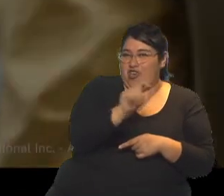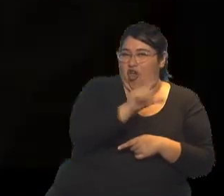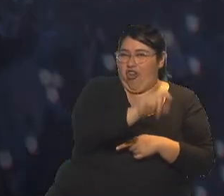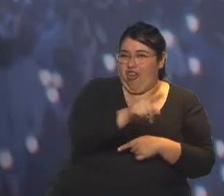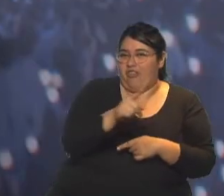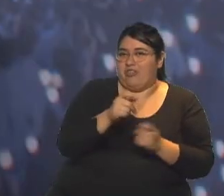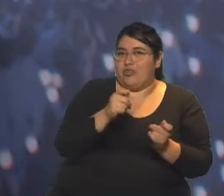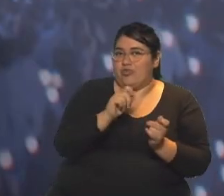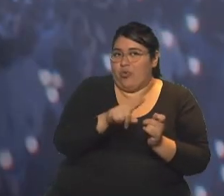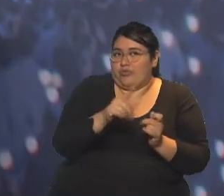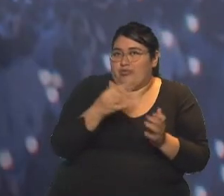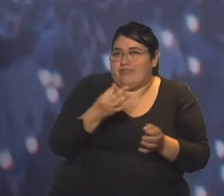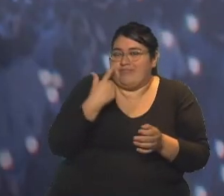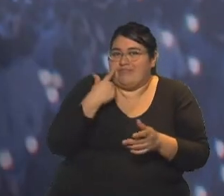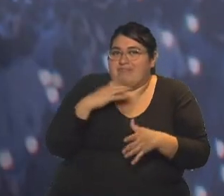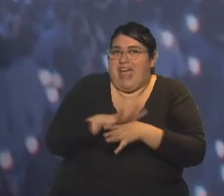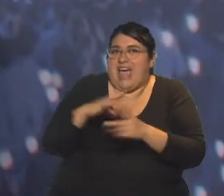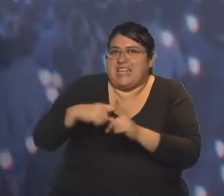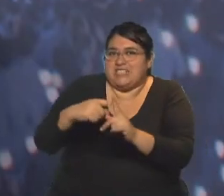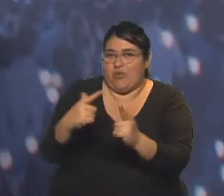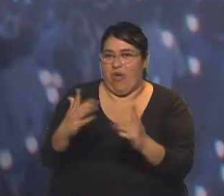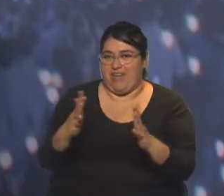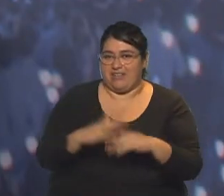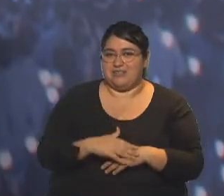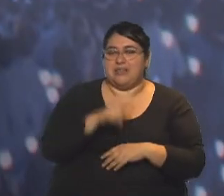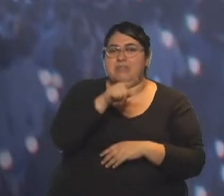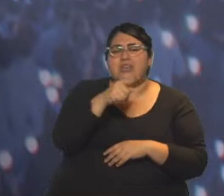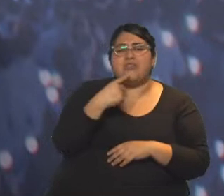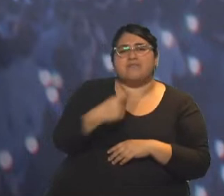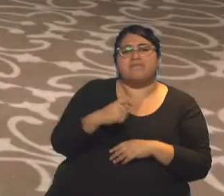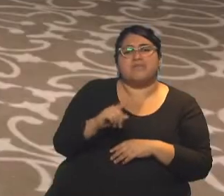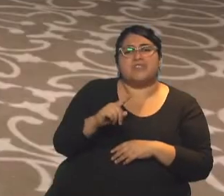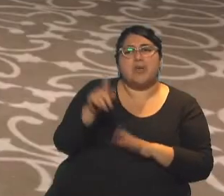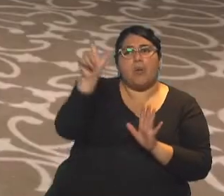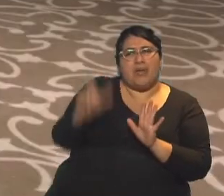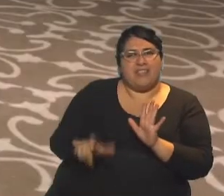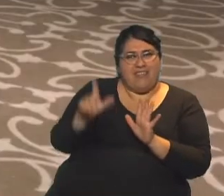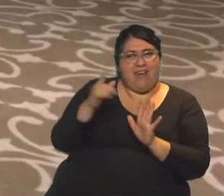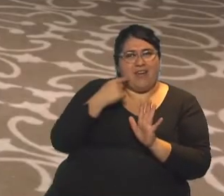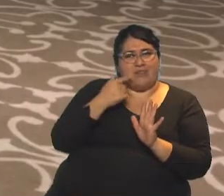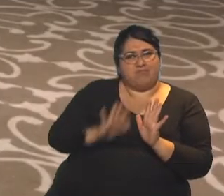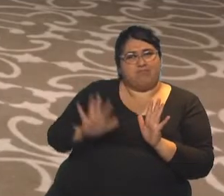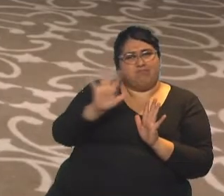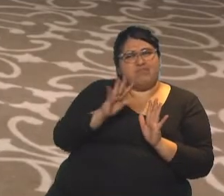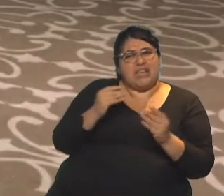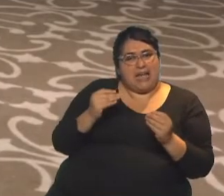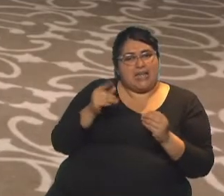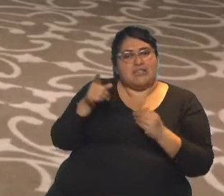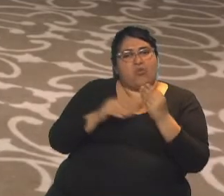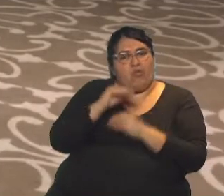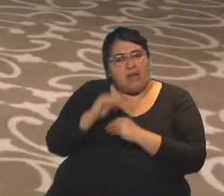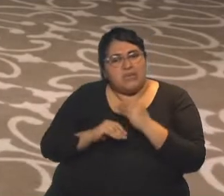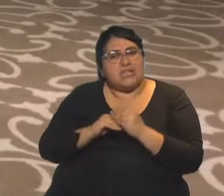solamente se pone... No ve que hay detrás, ¿no? De una persona, que detrás de una persona está su familia,